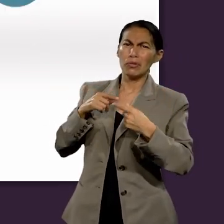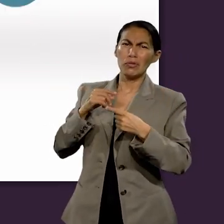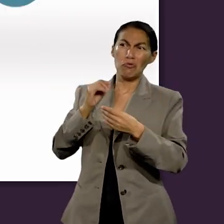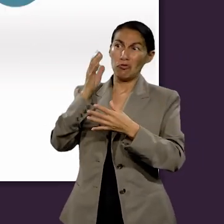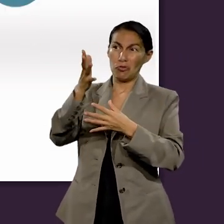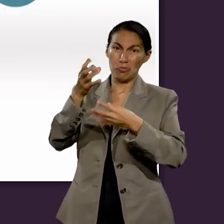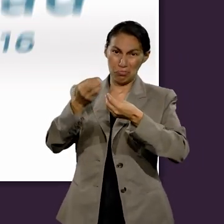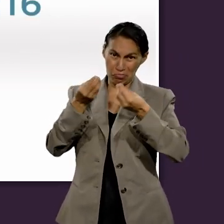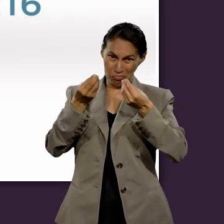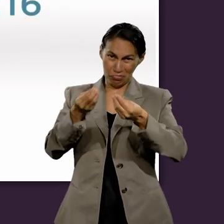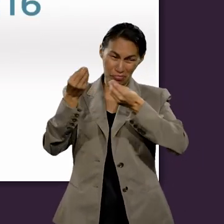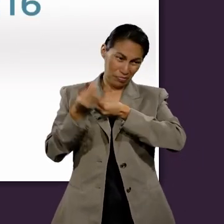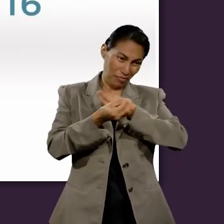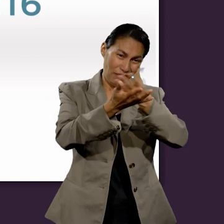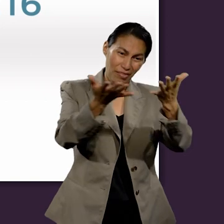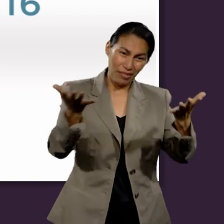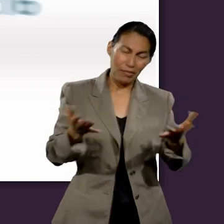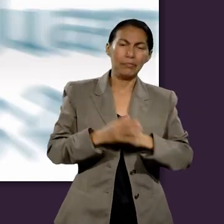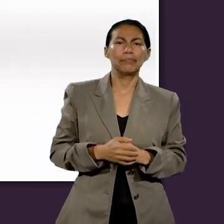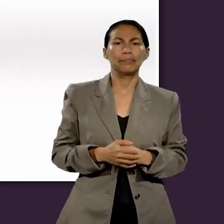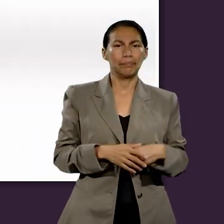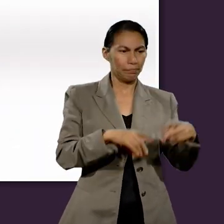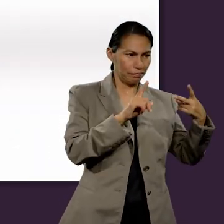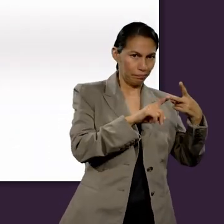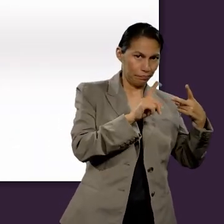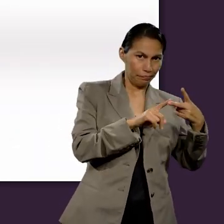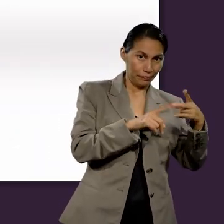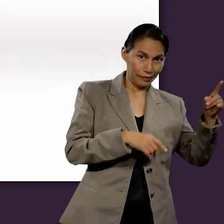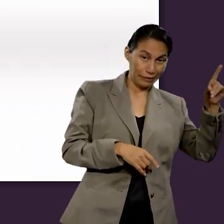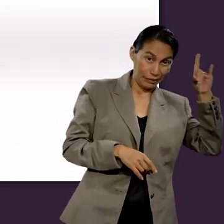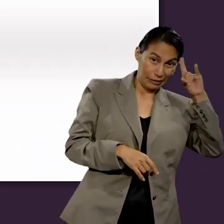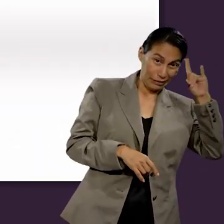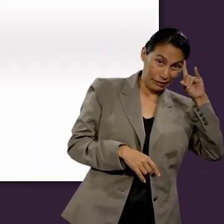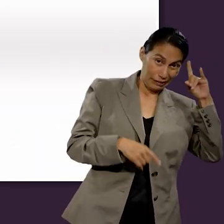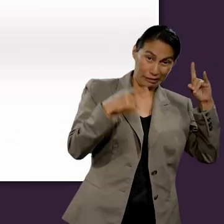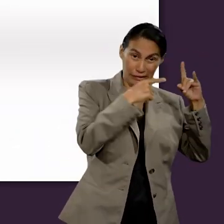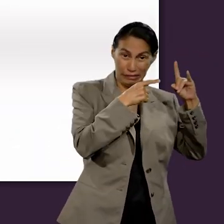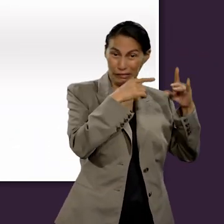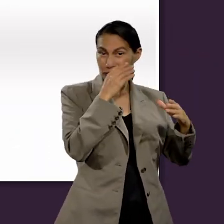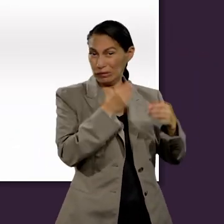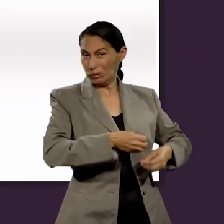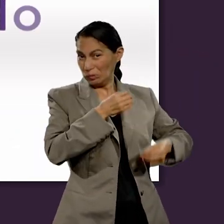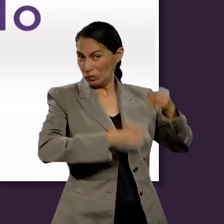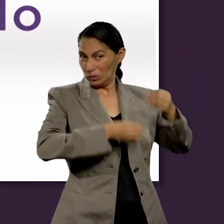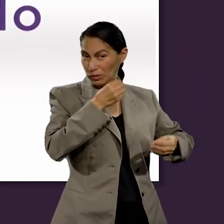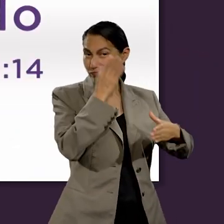paz, el gozo y la prosperidad. Número 2. Satanás fue juzgado y sentenciado.